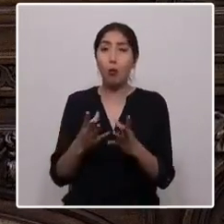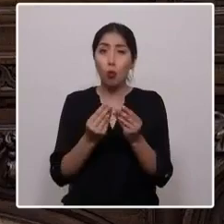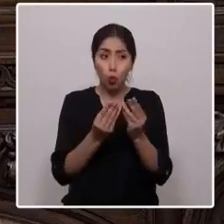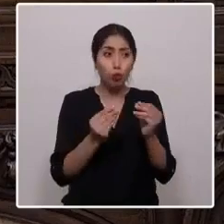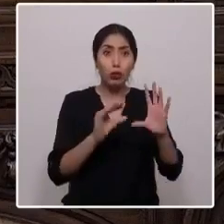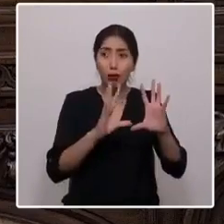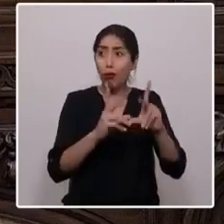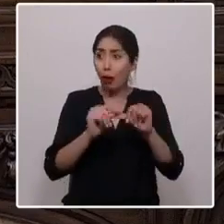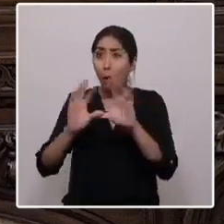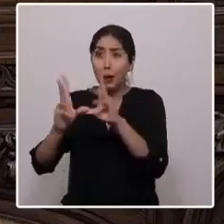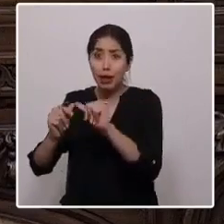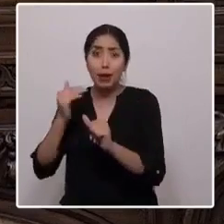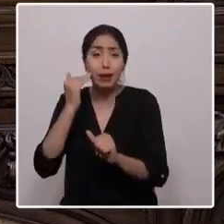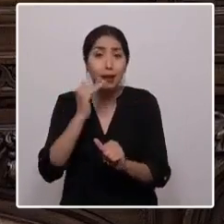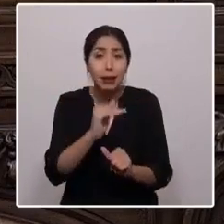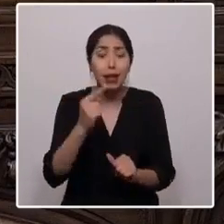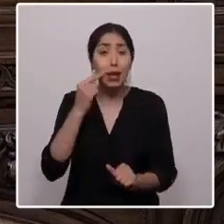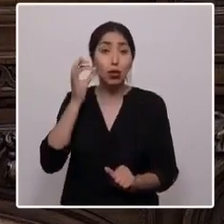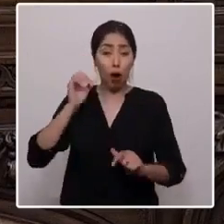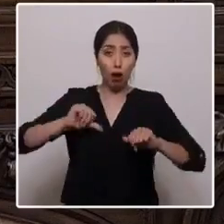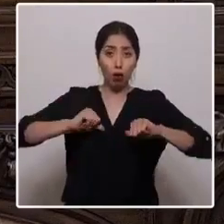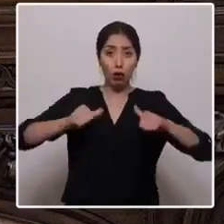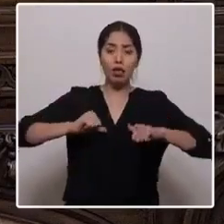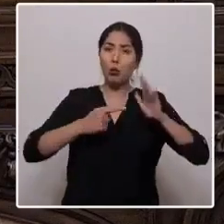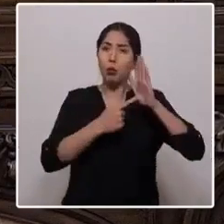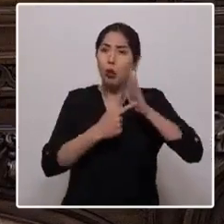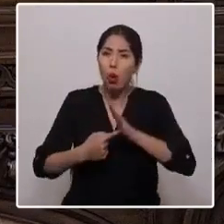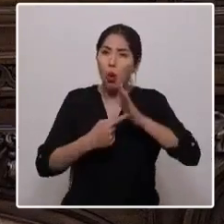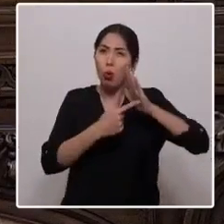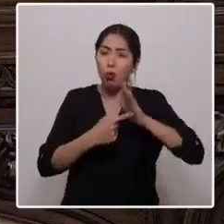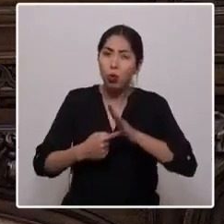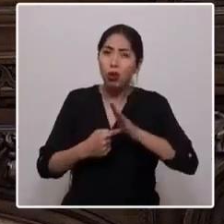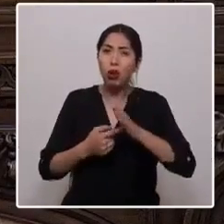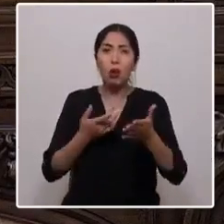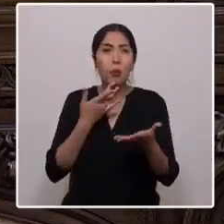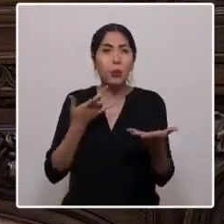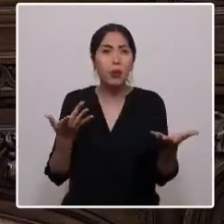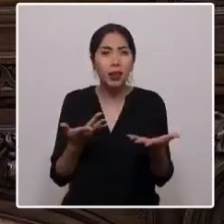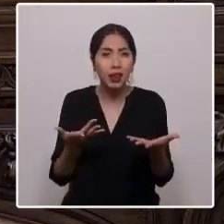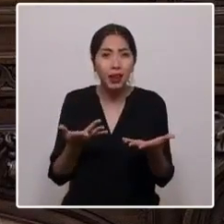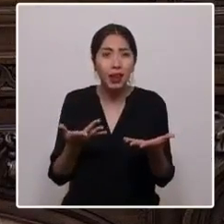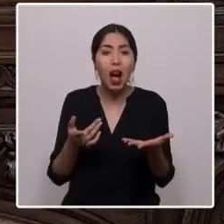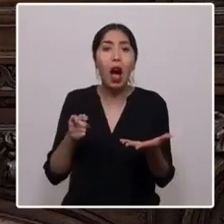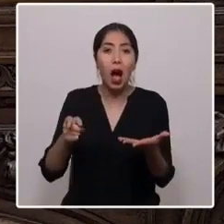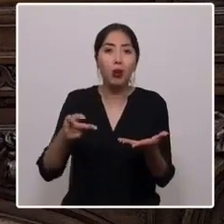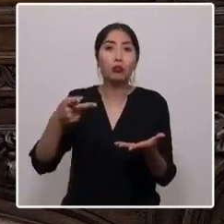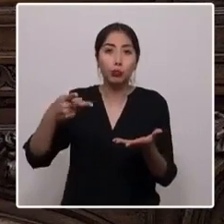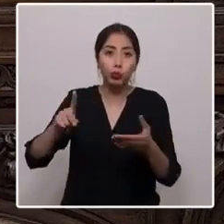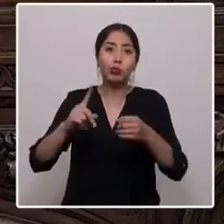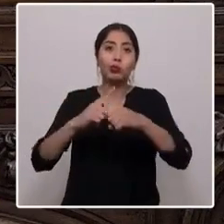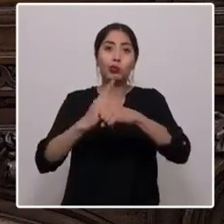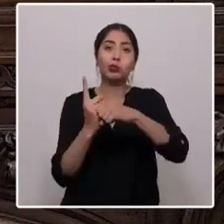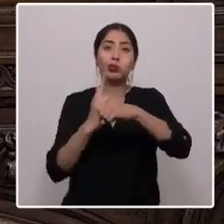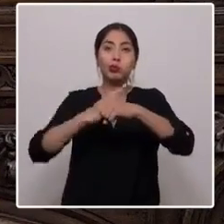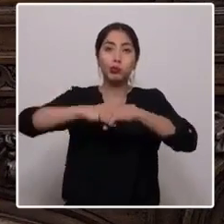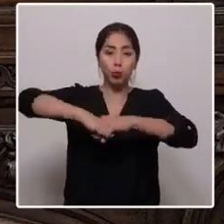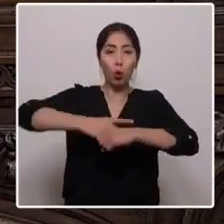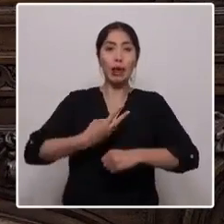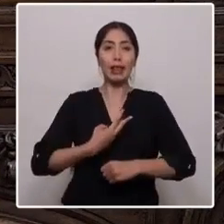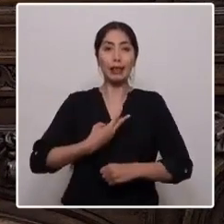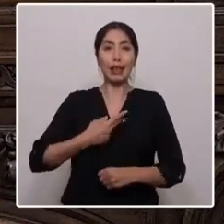son discriminados arbitrariamente, única y exclusivamente por la orientación sexual de sus madres o padres.